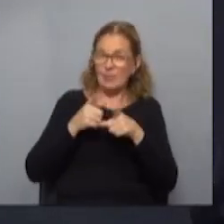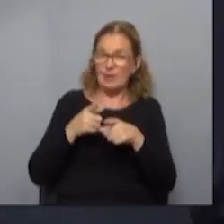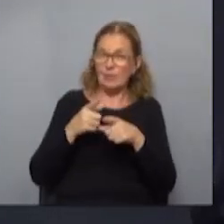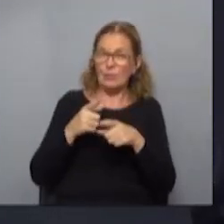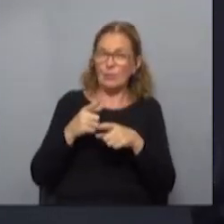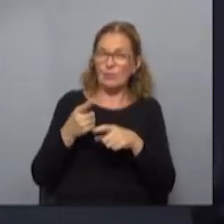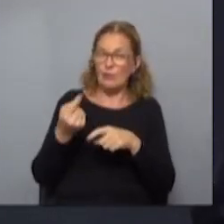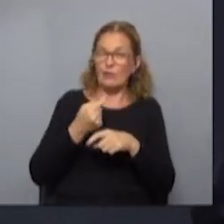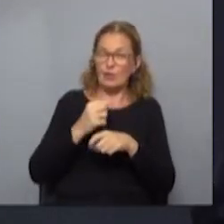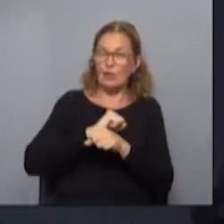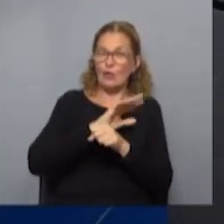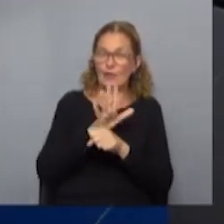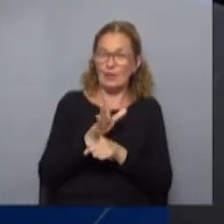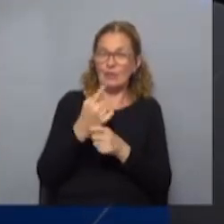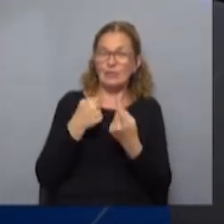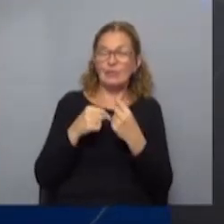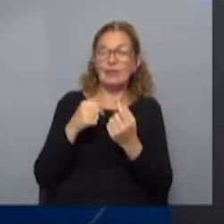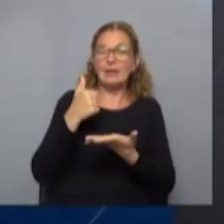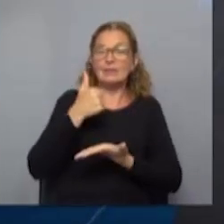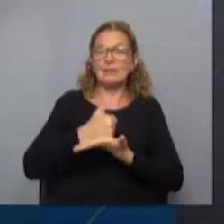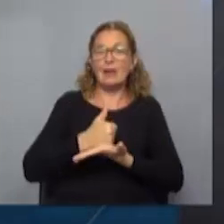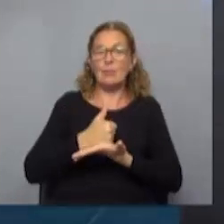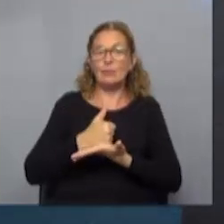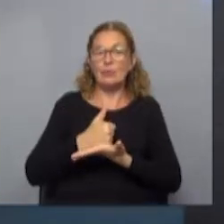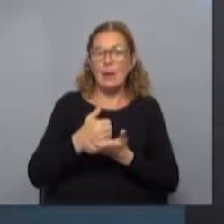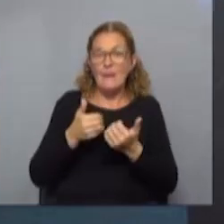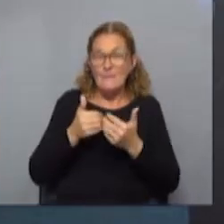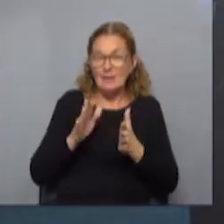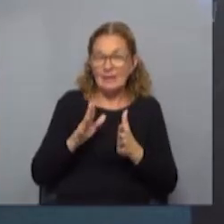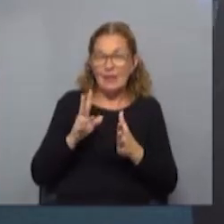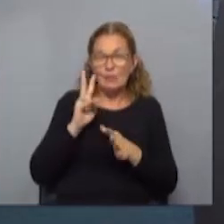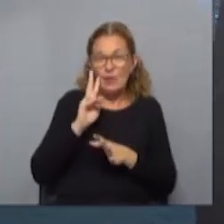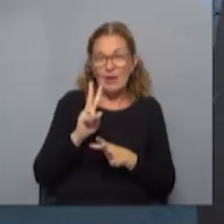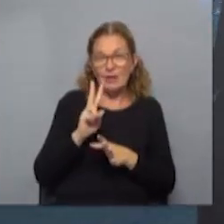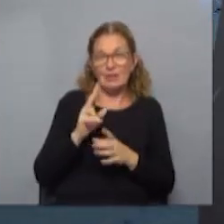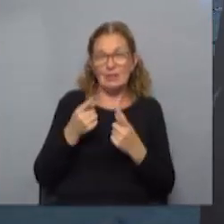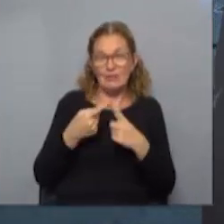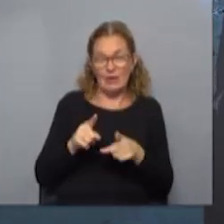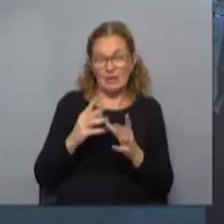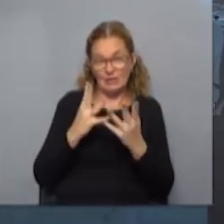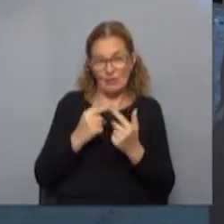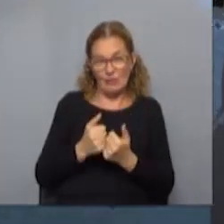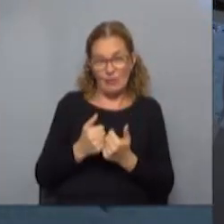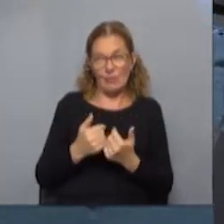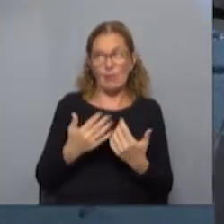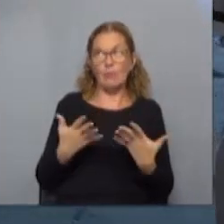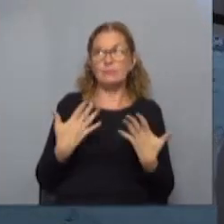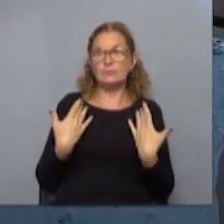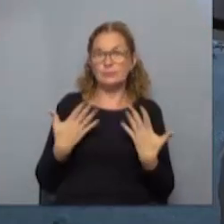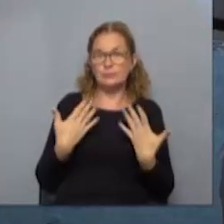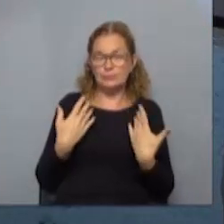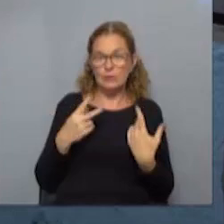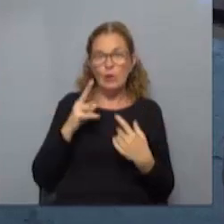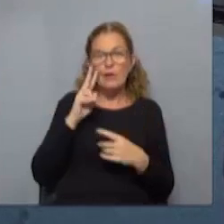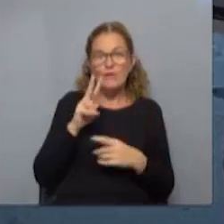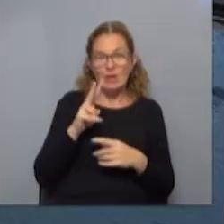agarró la pandemia. Entonces, bueno, estamos, por lo menos estamos empezando a ver actividad que, bueno, es aire fresco para enfrentar lo que se